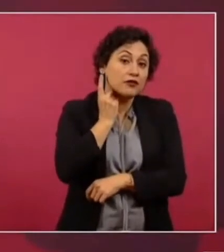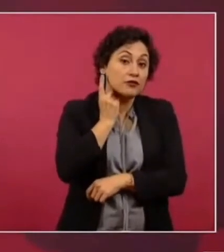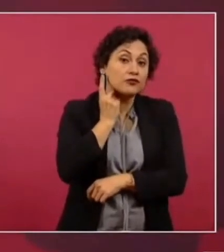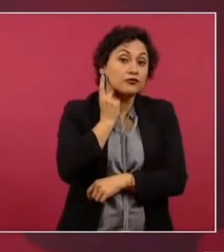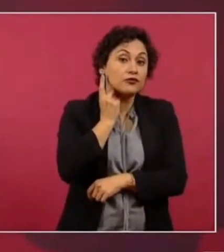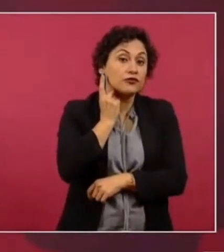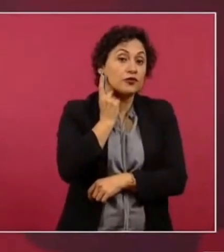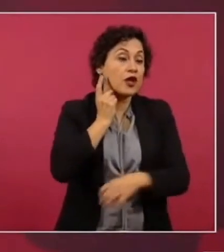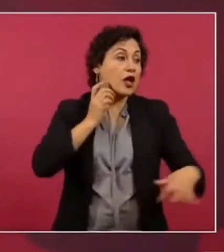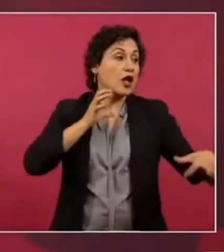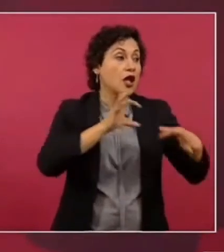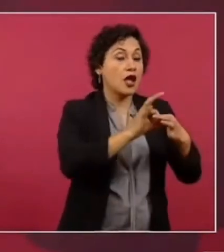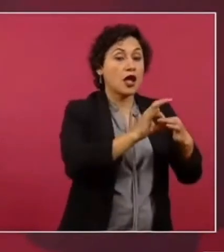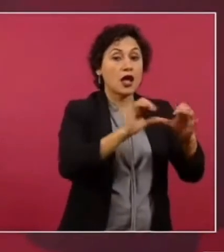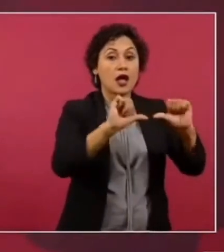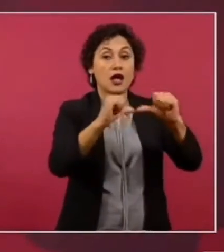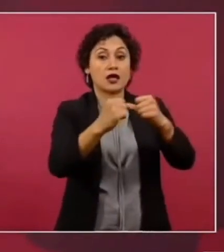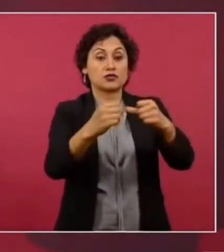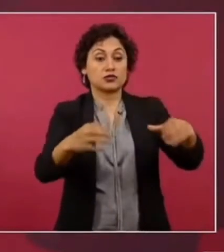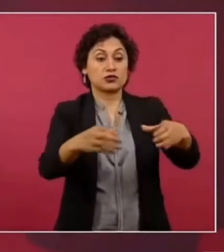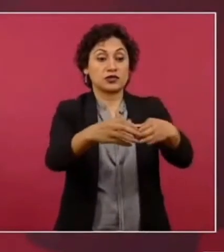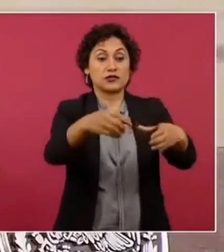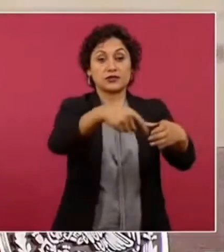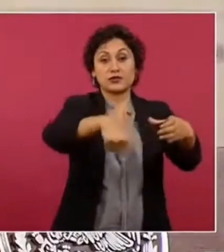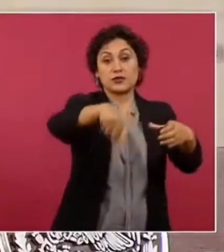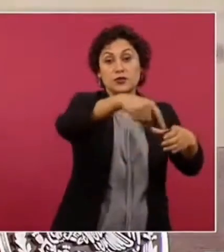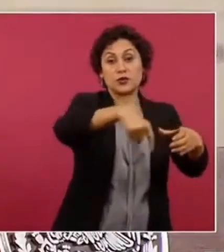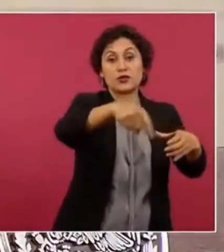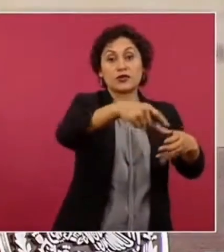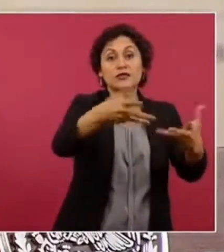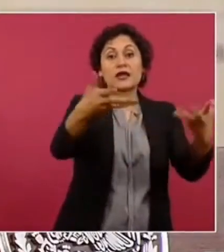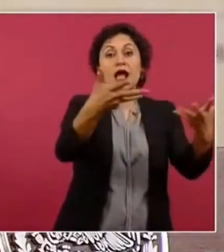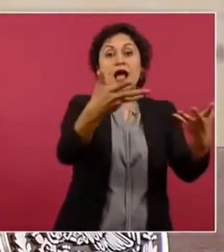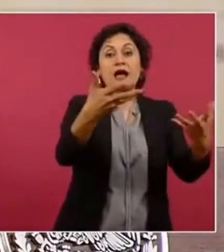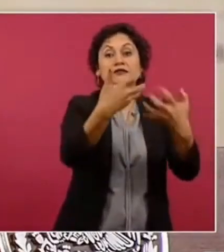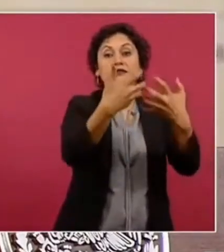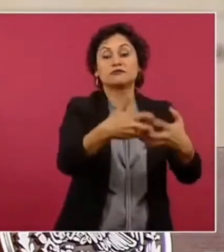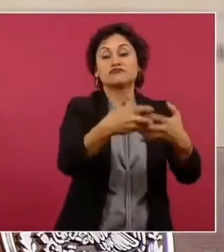que se dedican a la fábrica de armamento